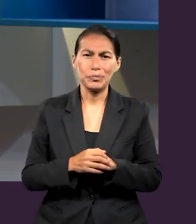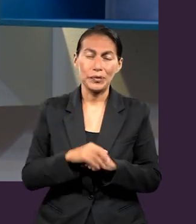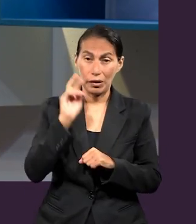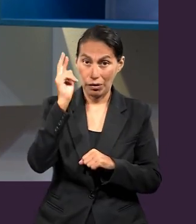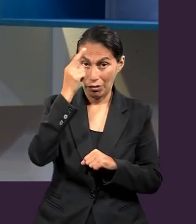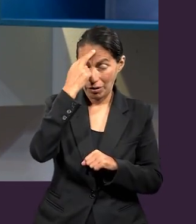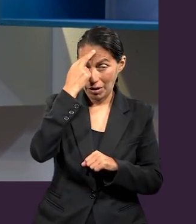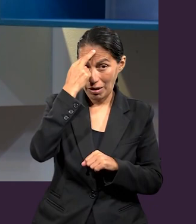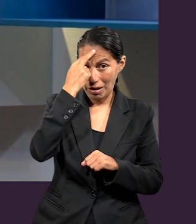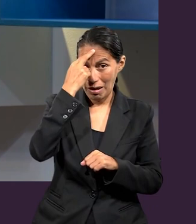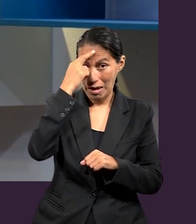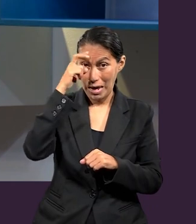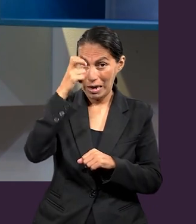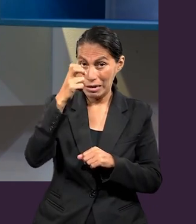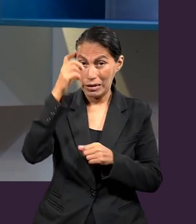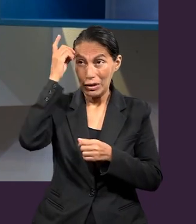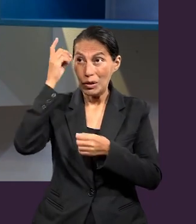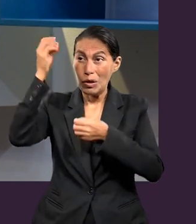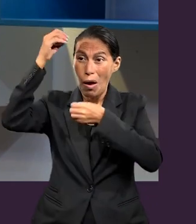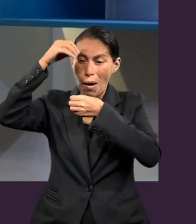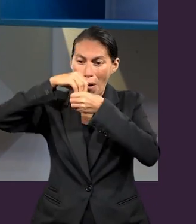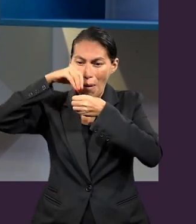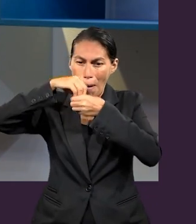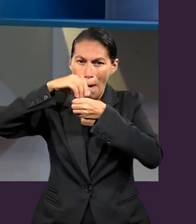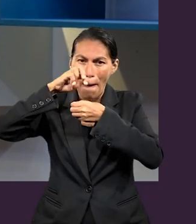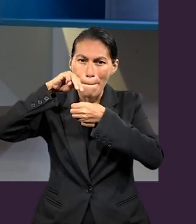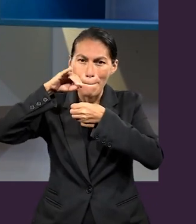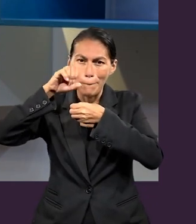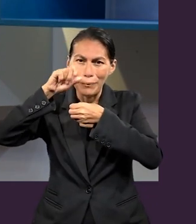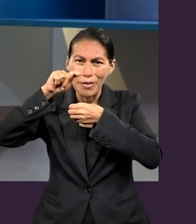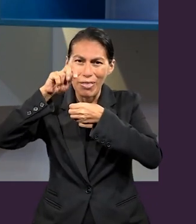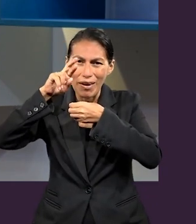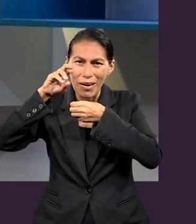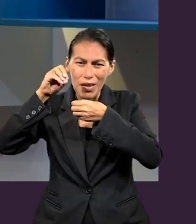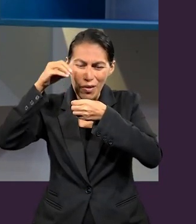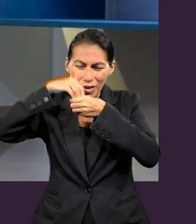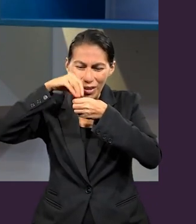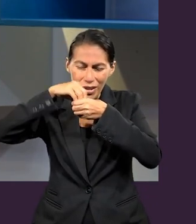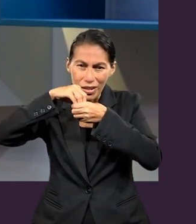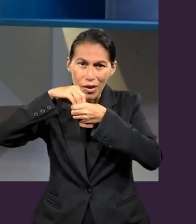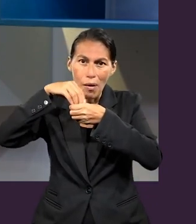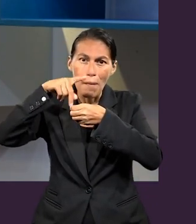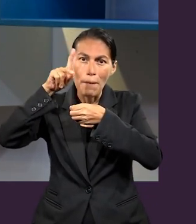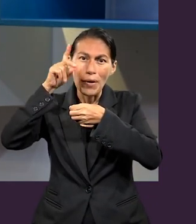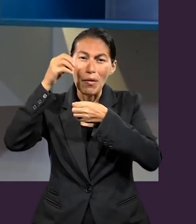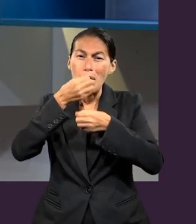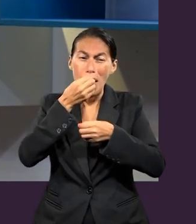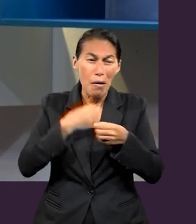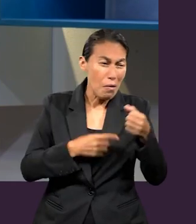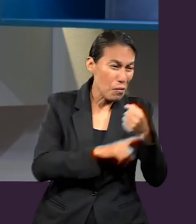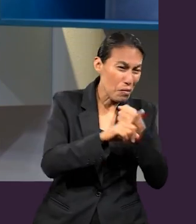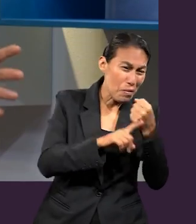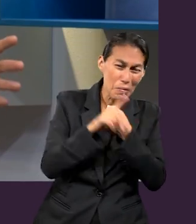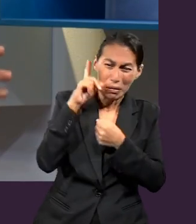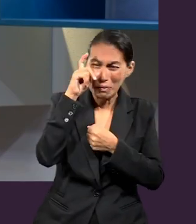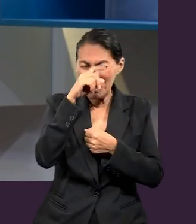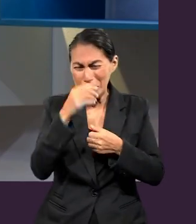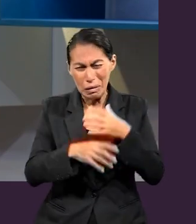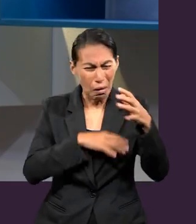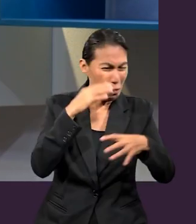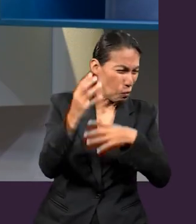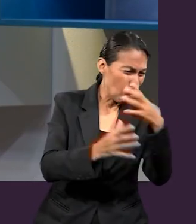recordar el gran misterio y del plan que Dios tiene para nuestras vidas en medio de la adversidad. Bien,